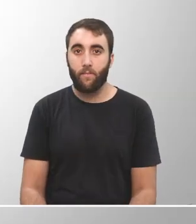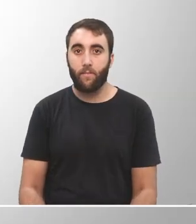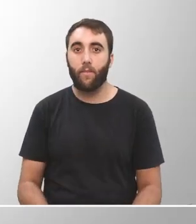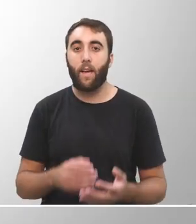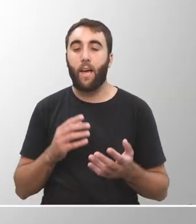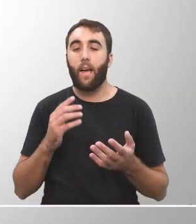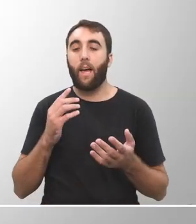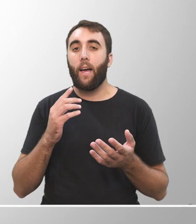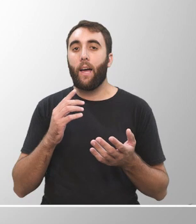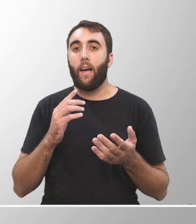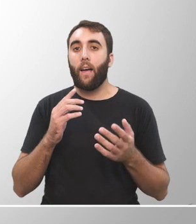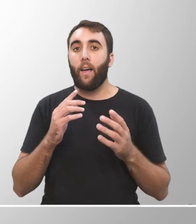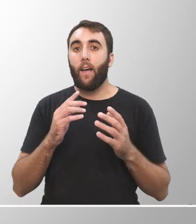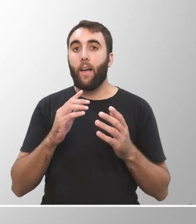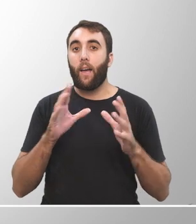Capital cultural